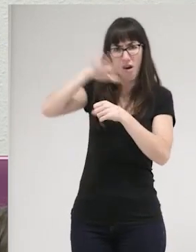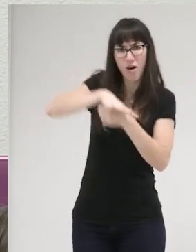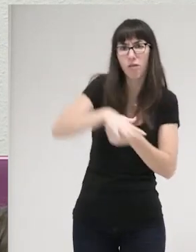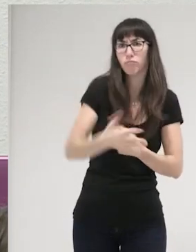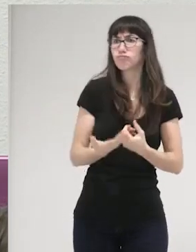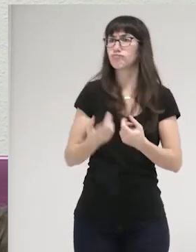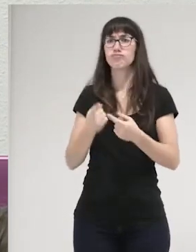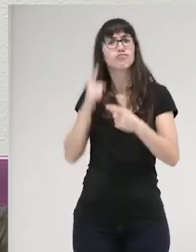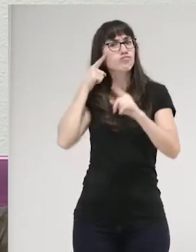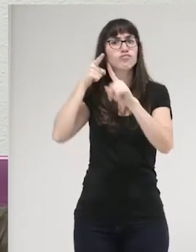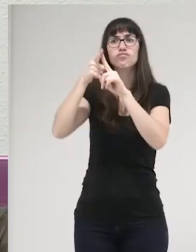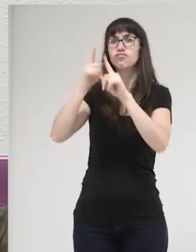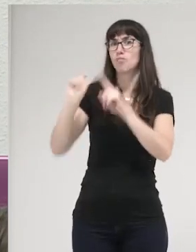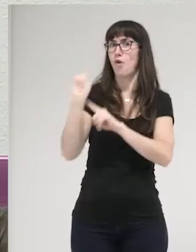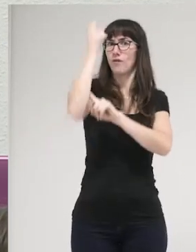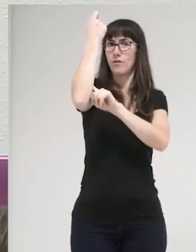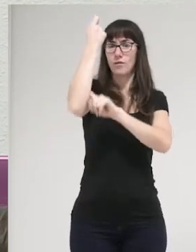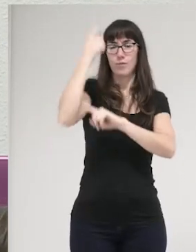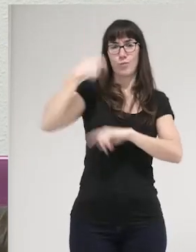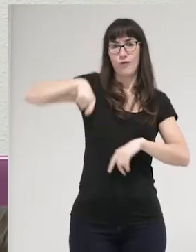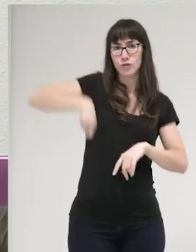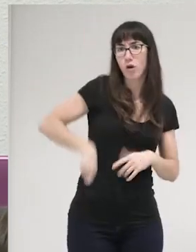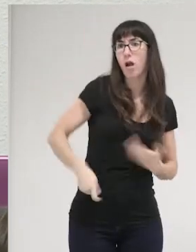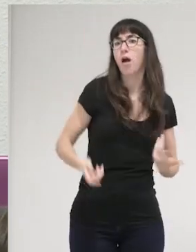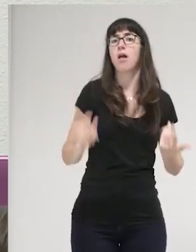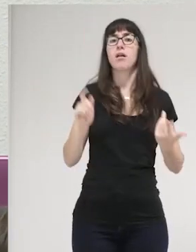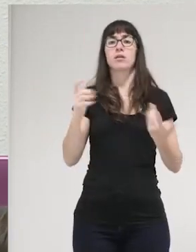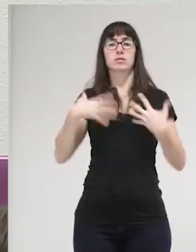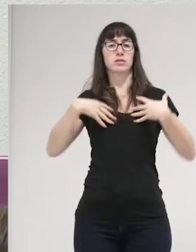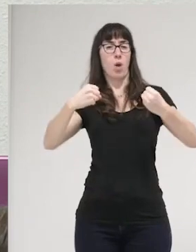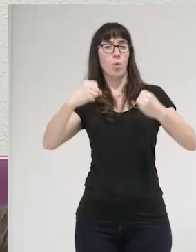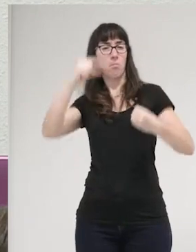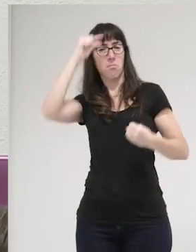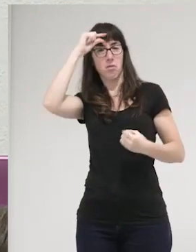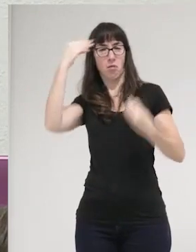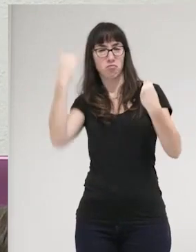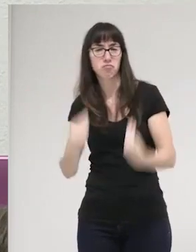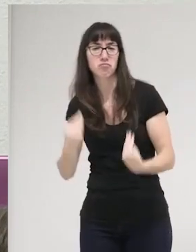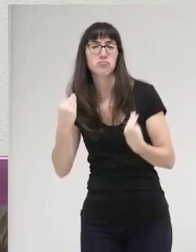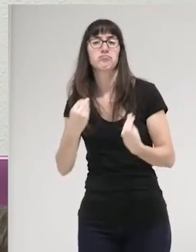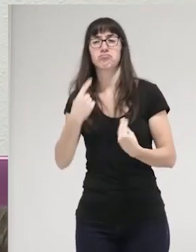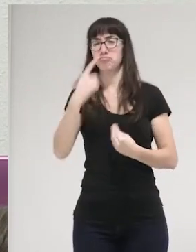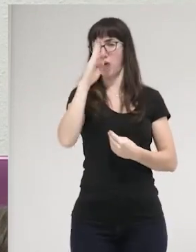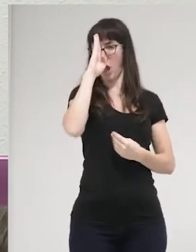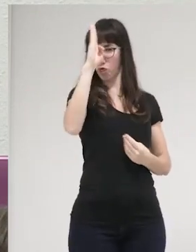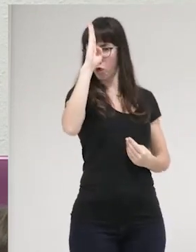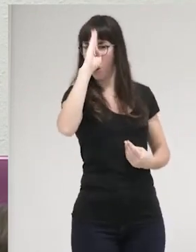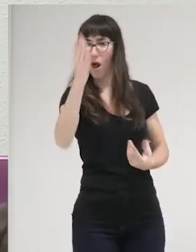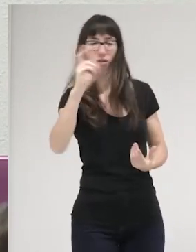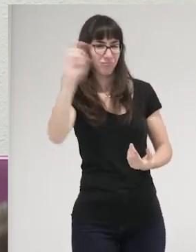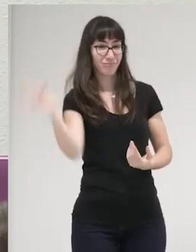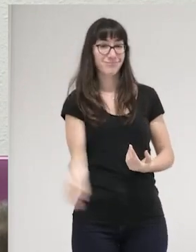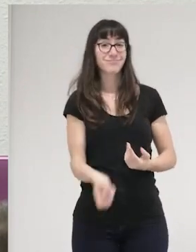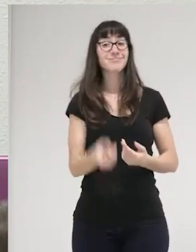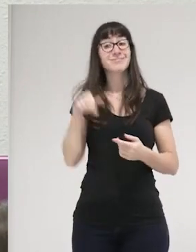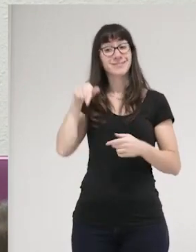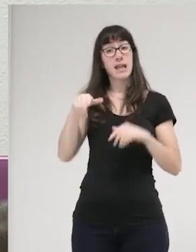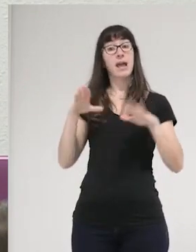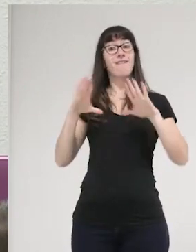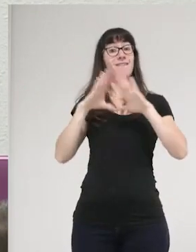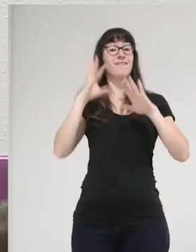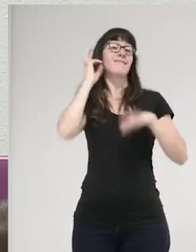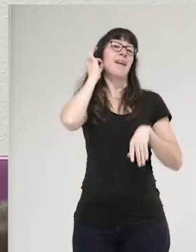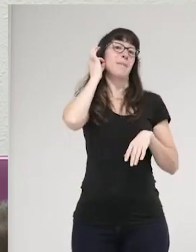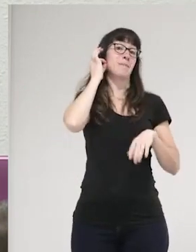paradigma de la estabilidad de la salud mental de la racionalidad etc estas ideas que parecían clásicas y que en principio el feminismo